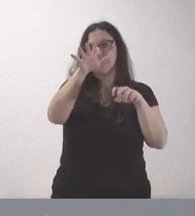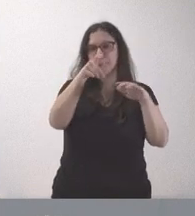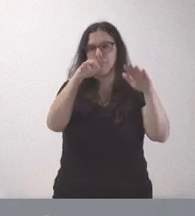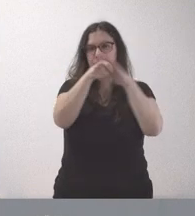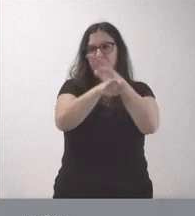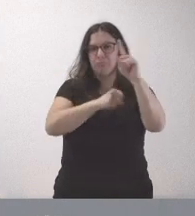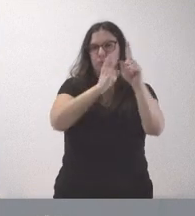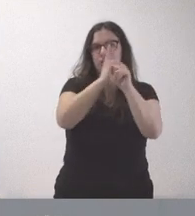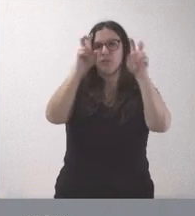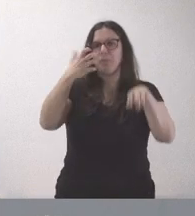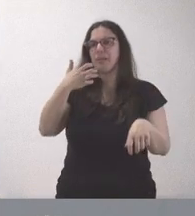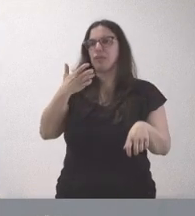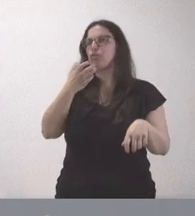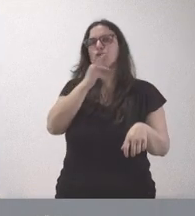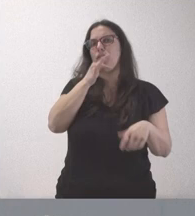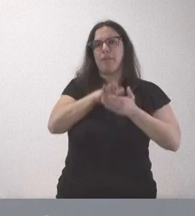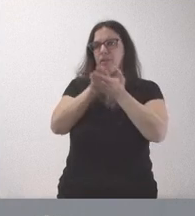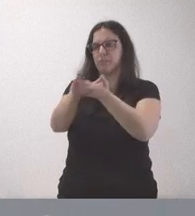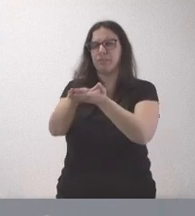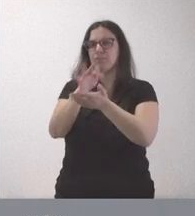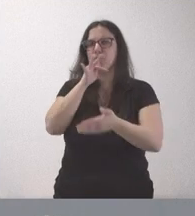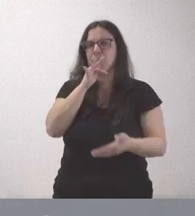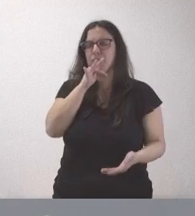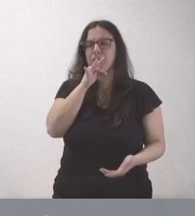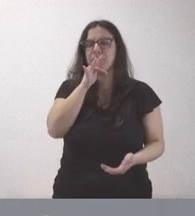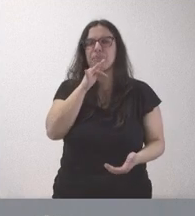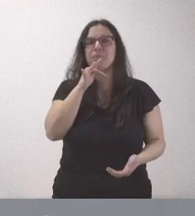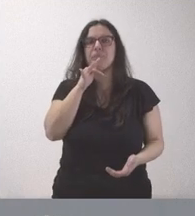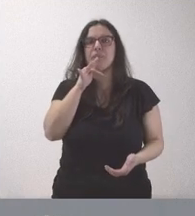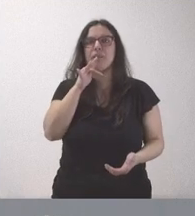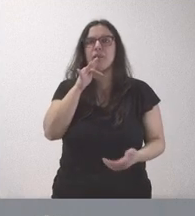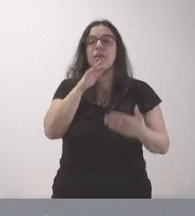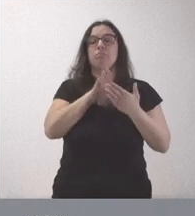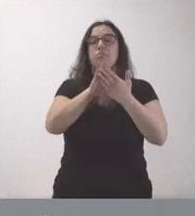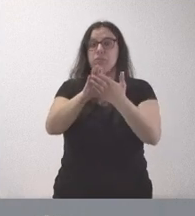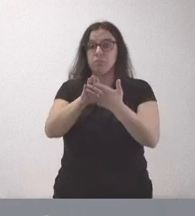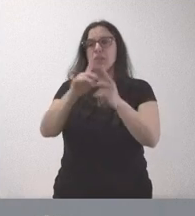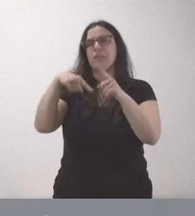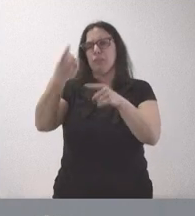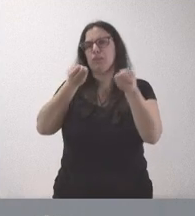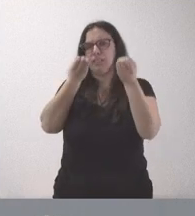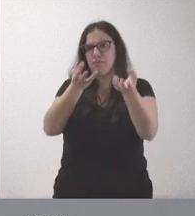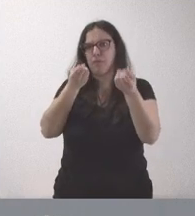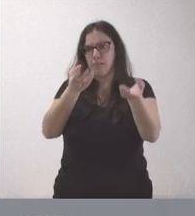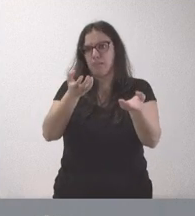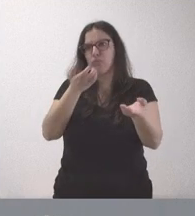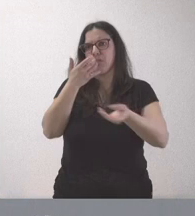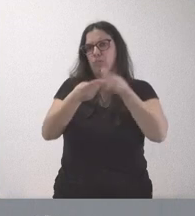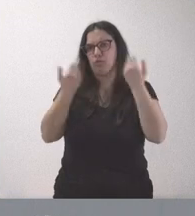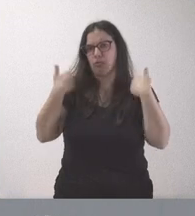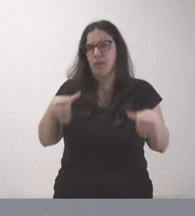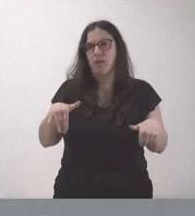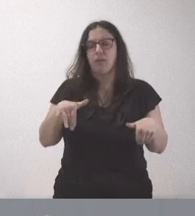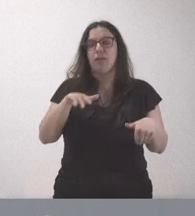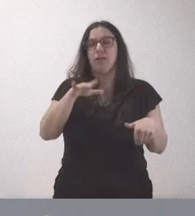Navacerrada todavía no lo hemos planteado. Pero cuando lo hayamos presentado, pues les informaremos debidamente. Creo que